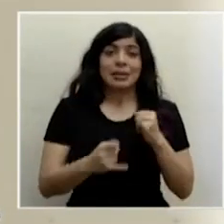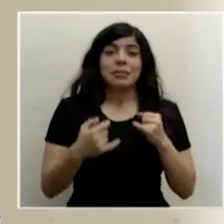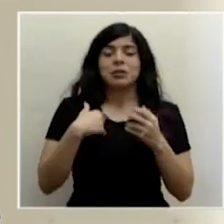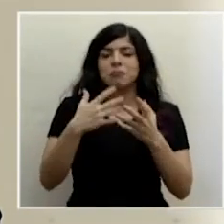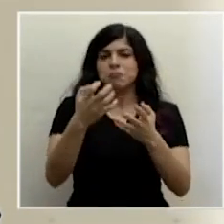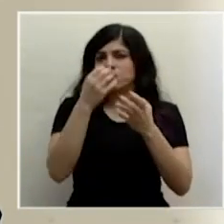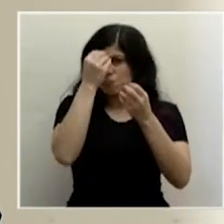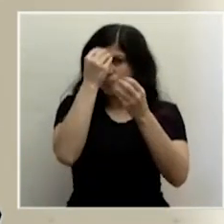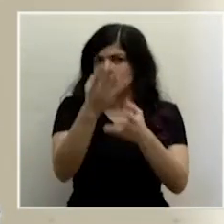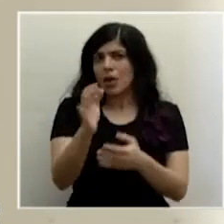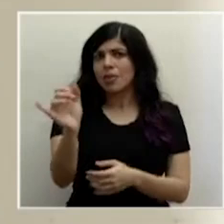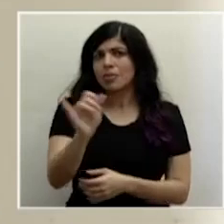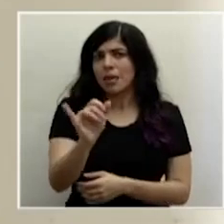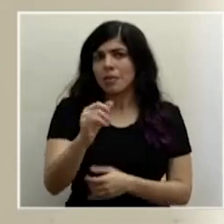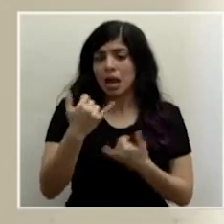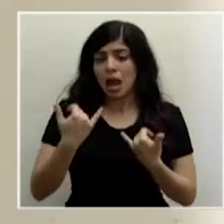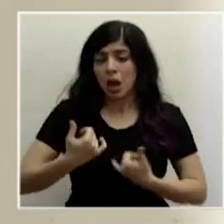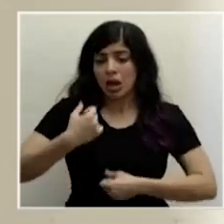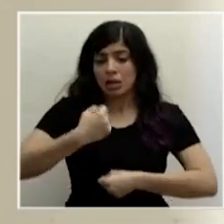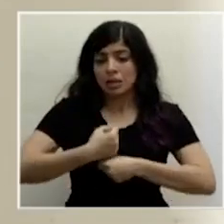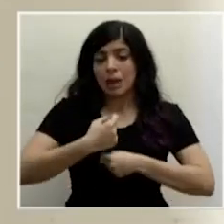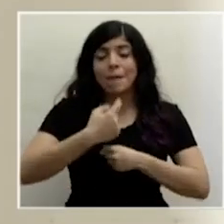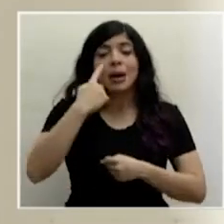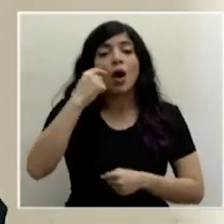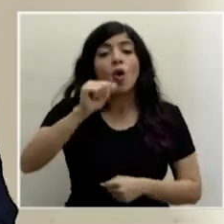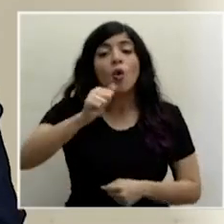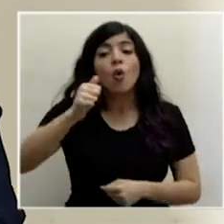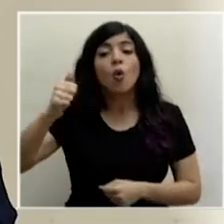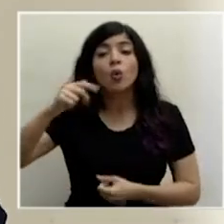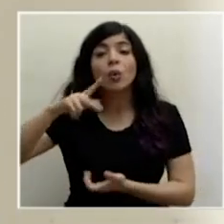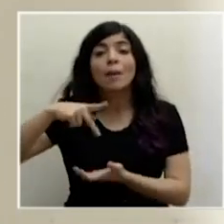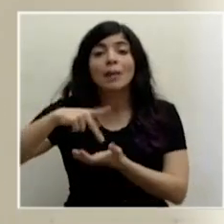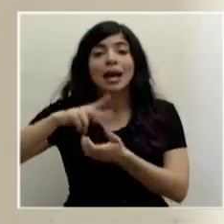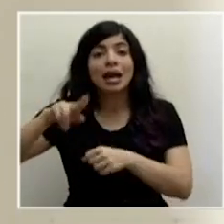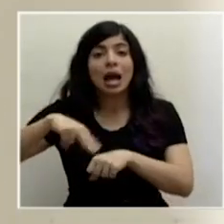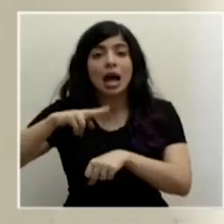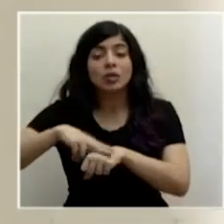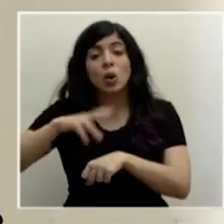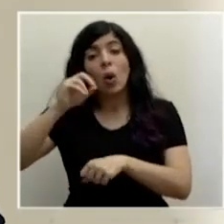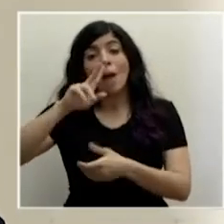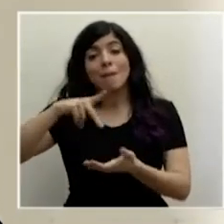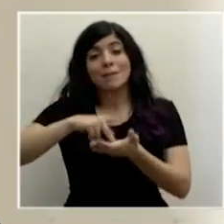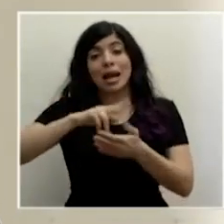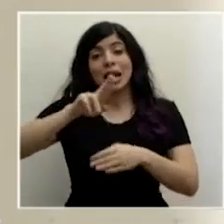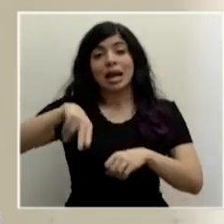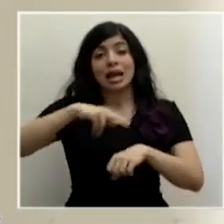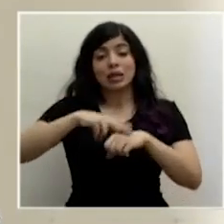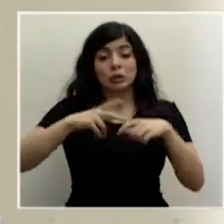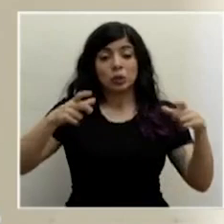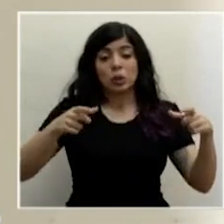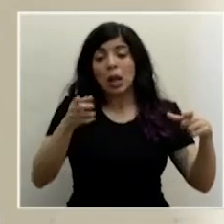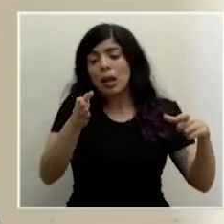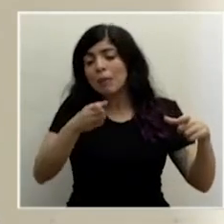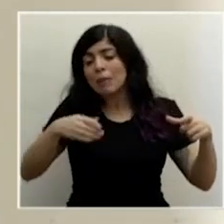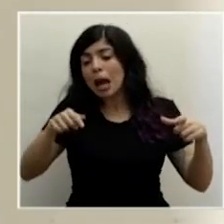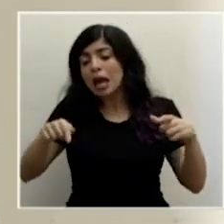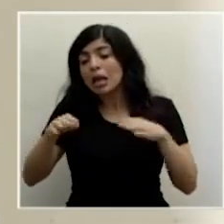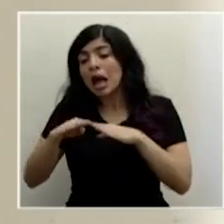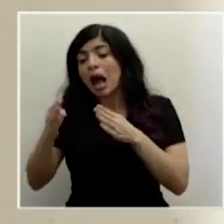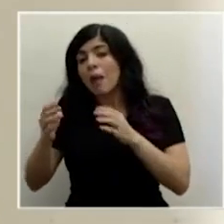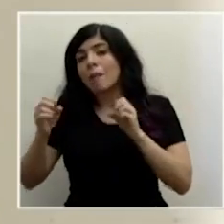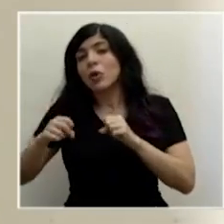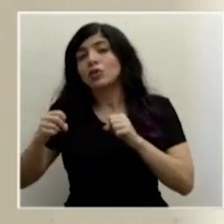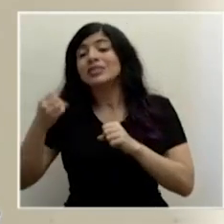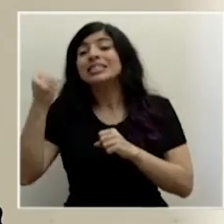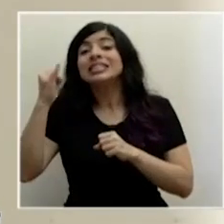indicarles que también estamos trabajando para abrir otros parques nacionales o sectores de parques nacionales que requieren el transporte en